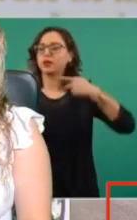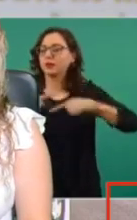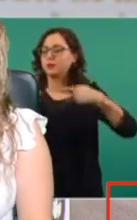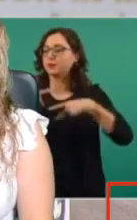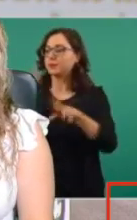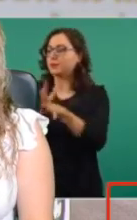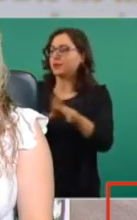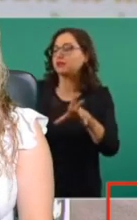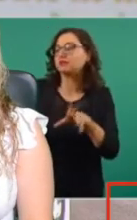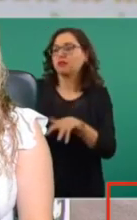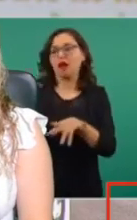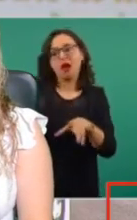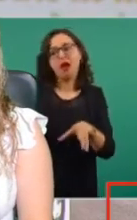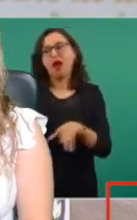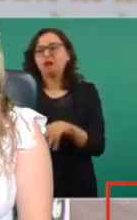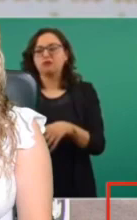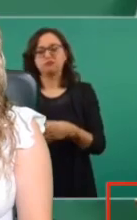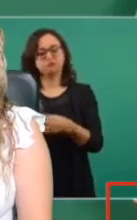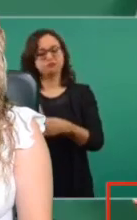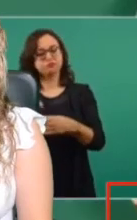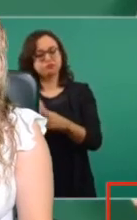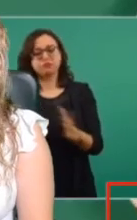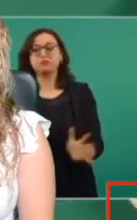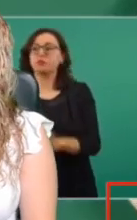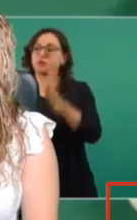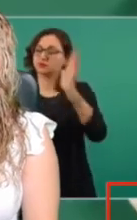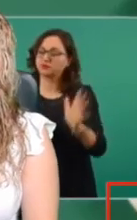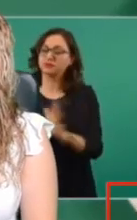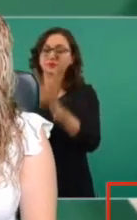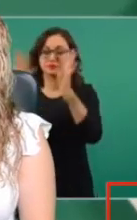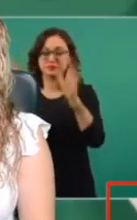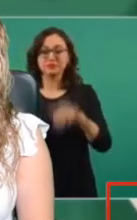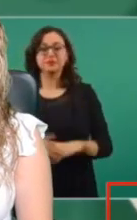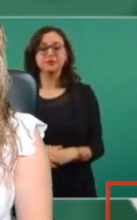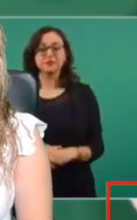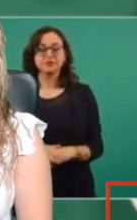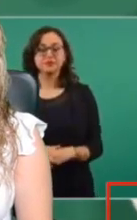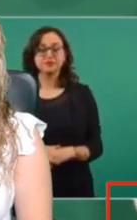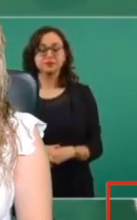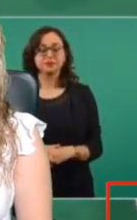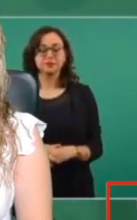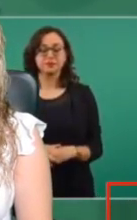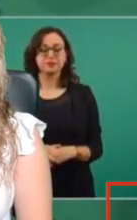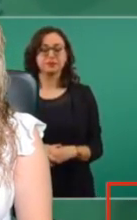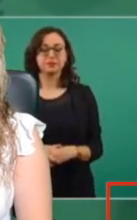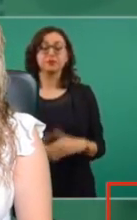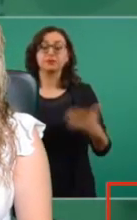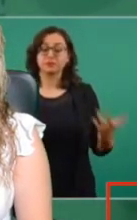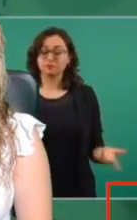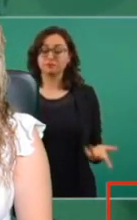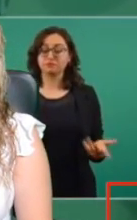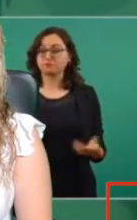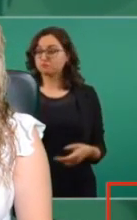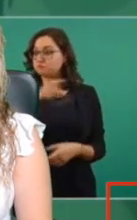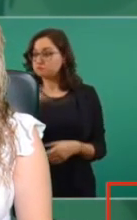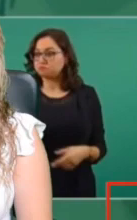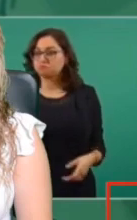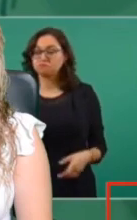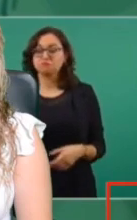a quienes decidieron apoyar